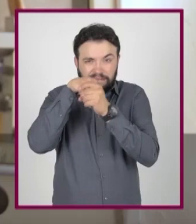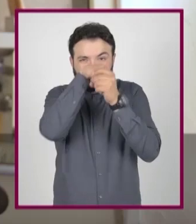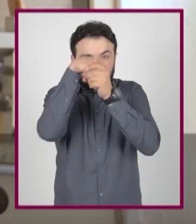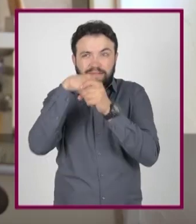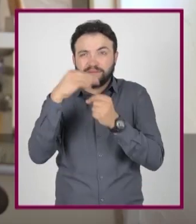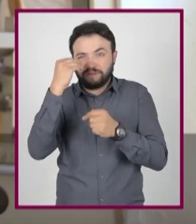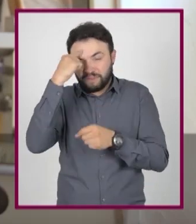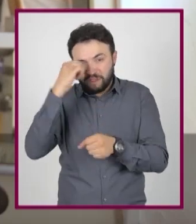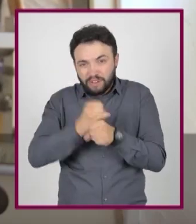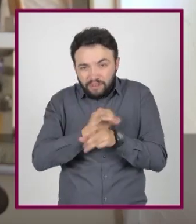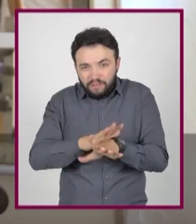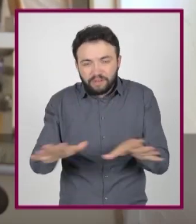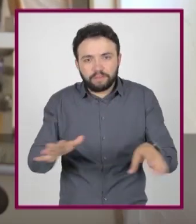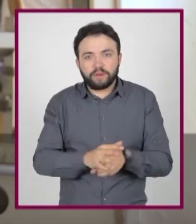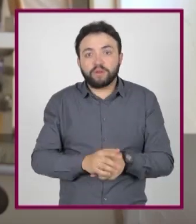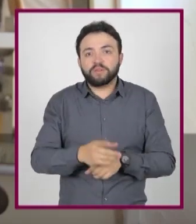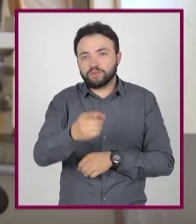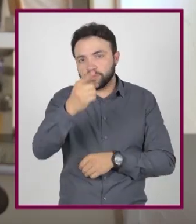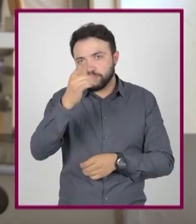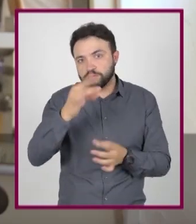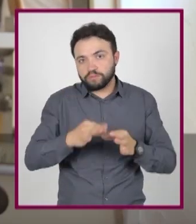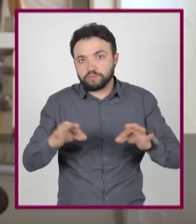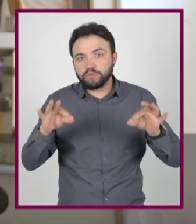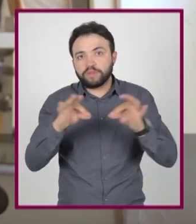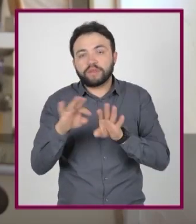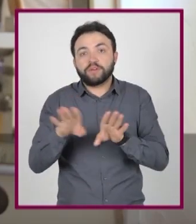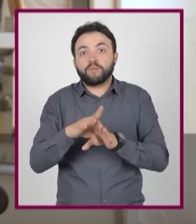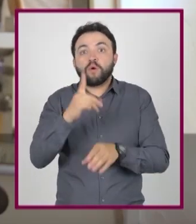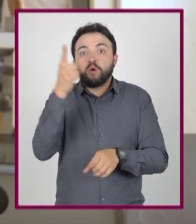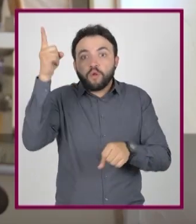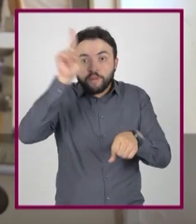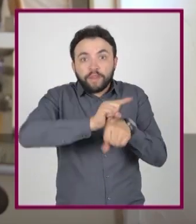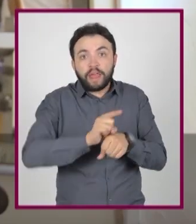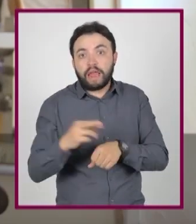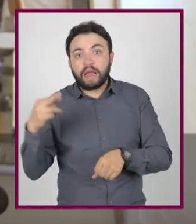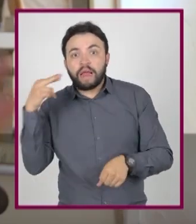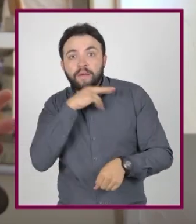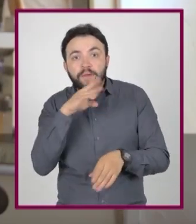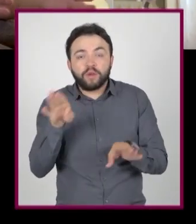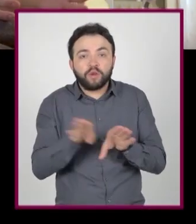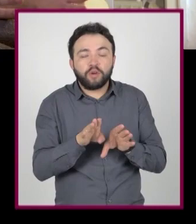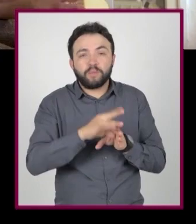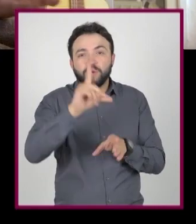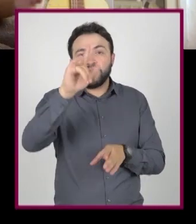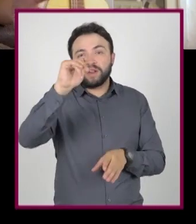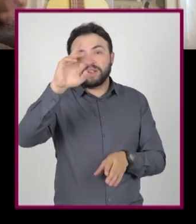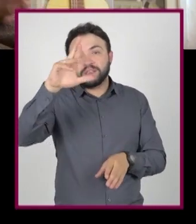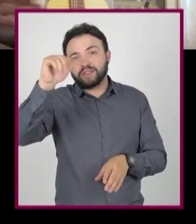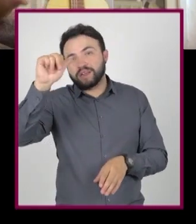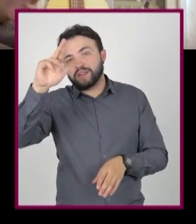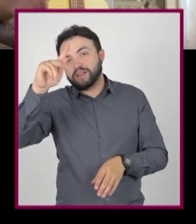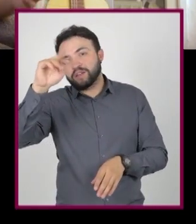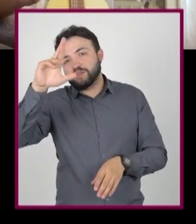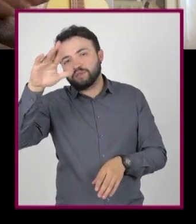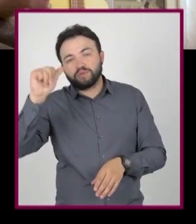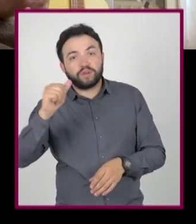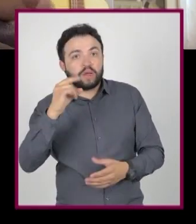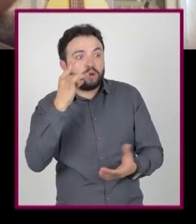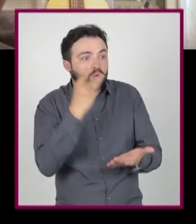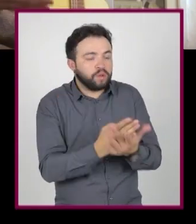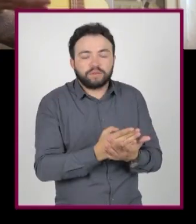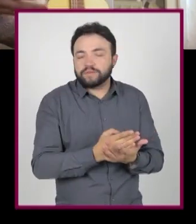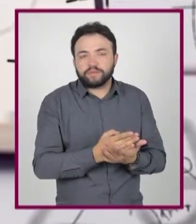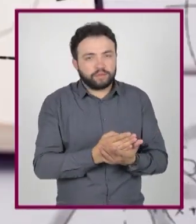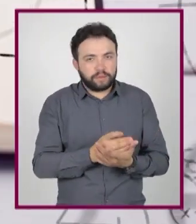tanta información. Es importante que en un día no solo te dediques a estudiar los temas de literatura, sino también repases temas